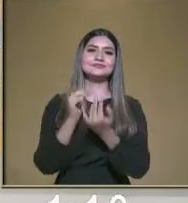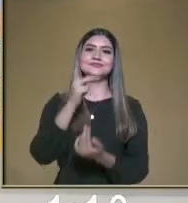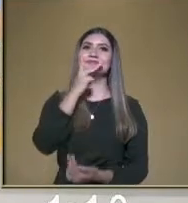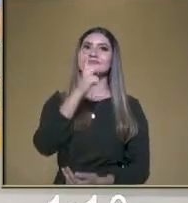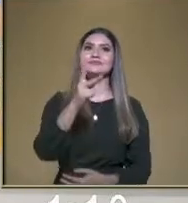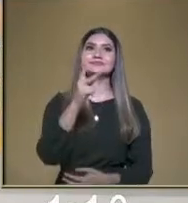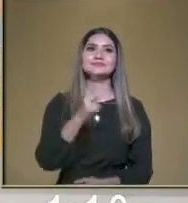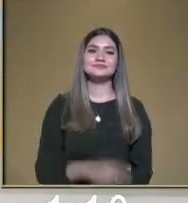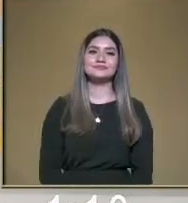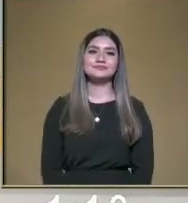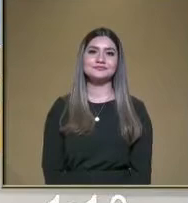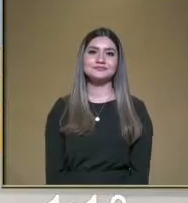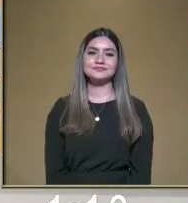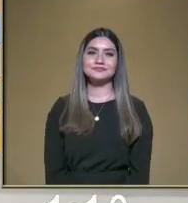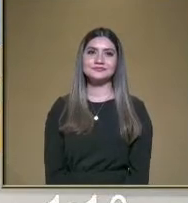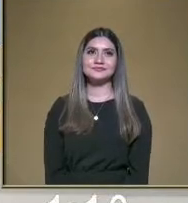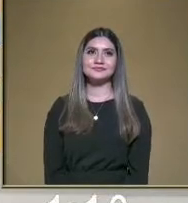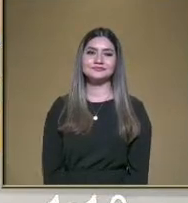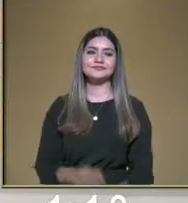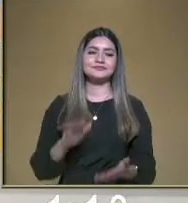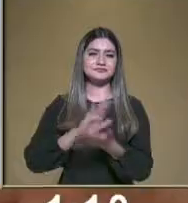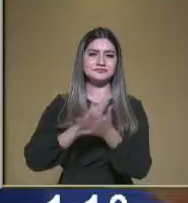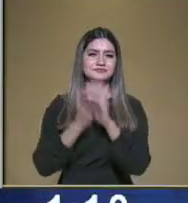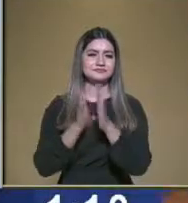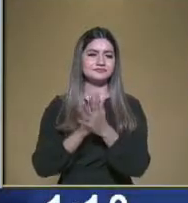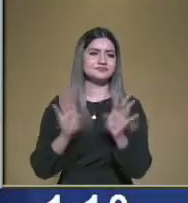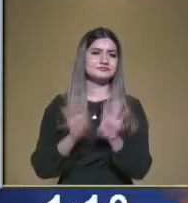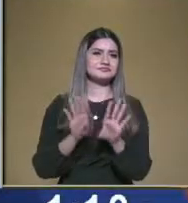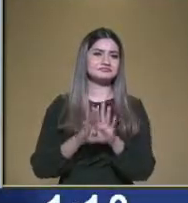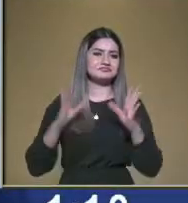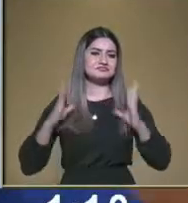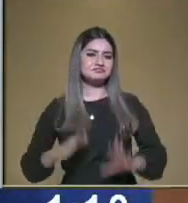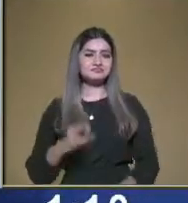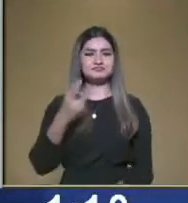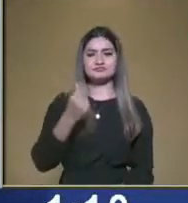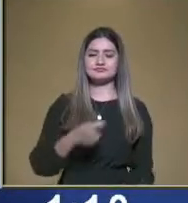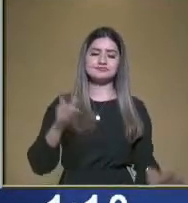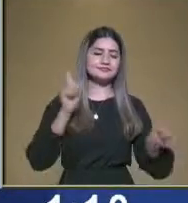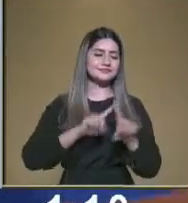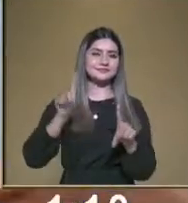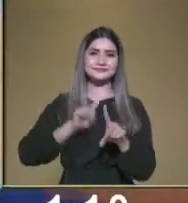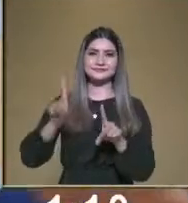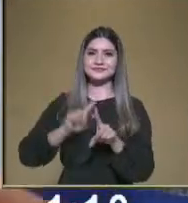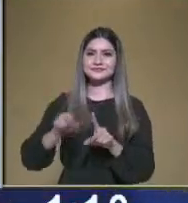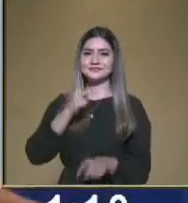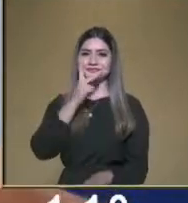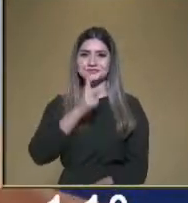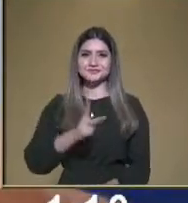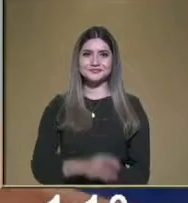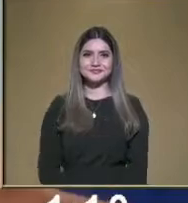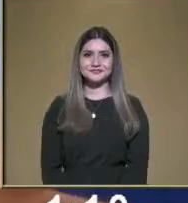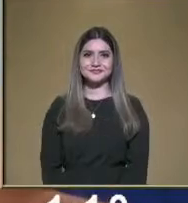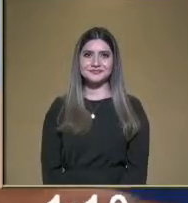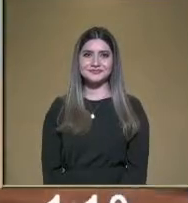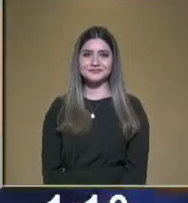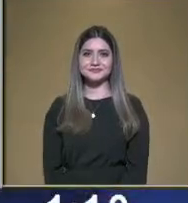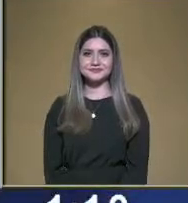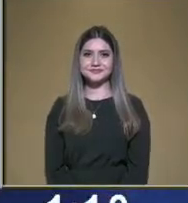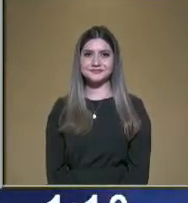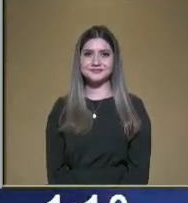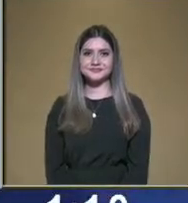¿verdad? Las palabras como se dice, tortilla, como se dice, puerco, perro, entre otras palabras, ¿verdad? Ya se puede jugar